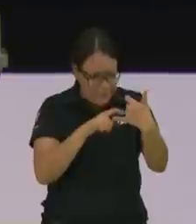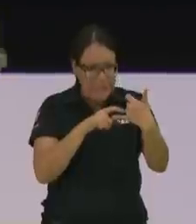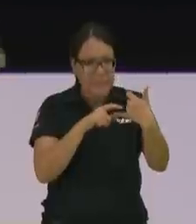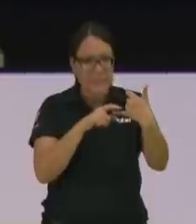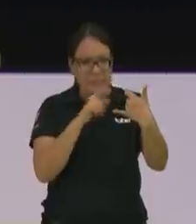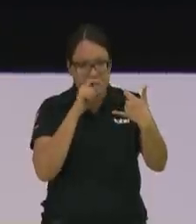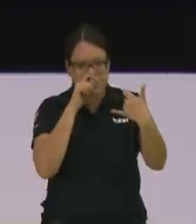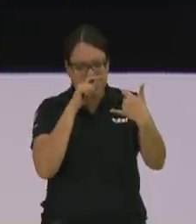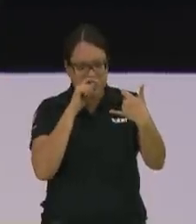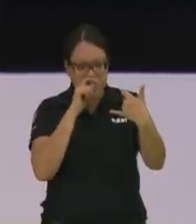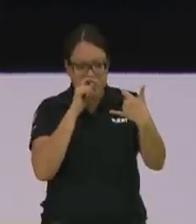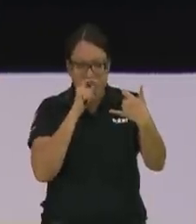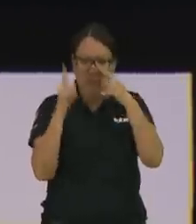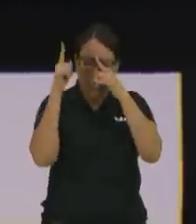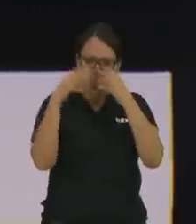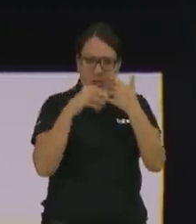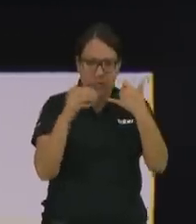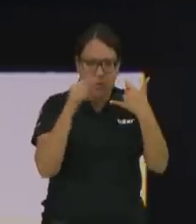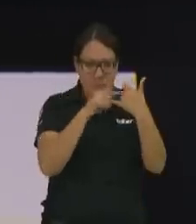desde Suiza al Salvador